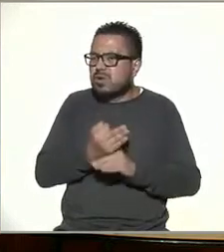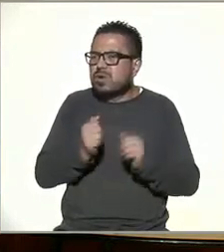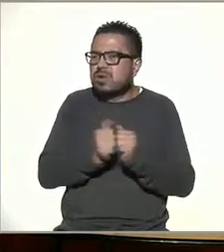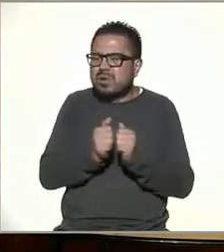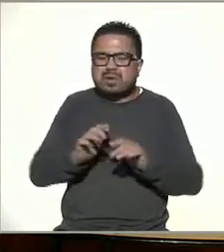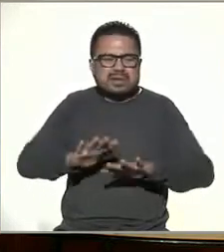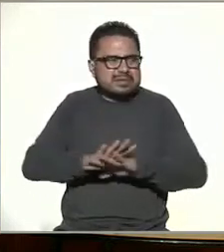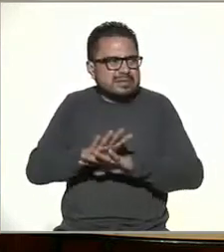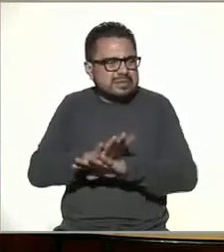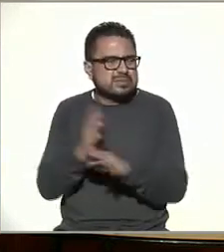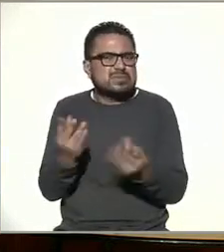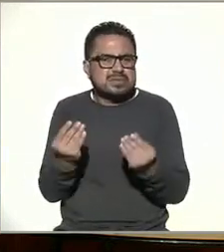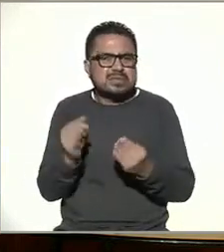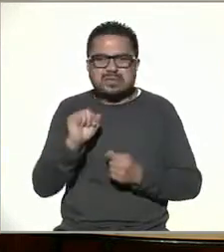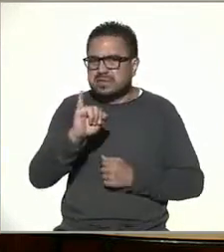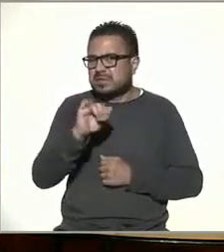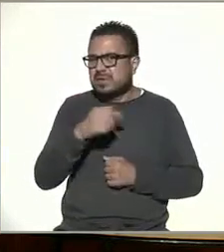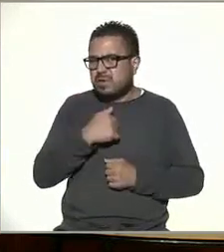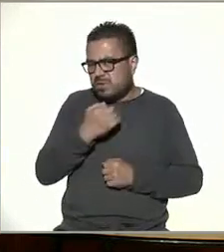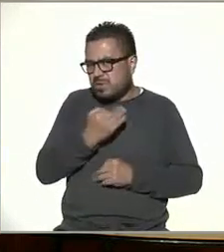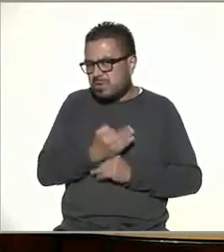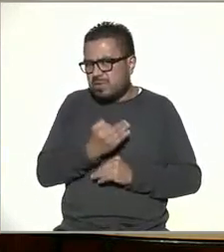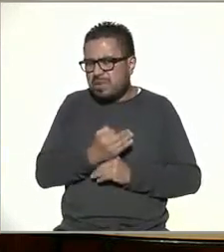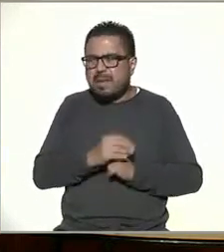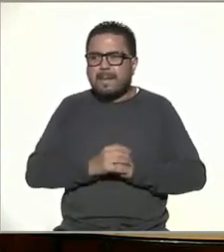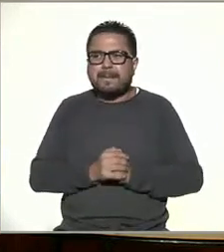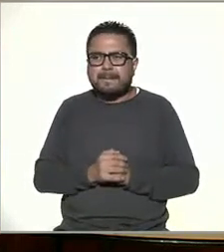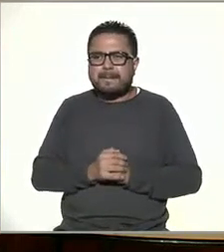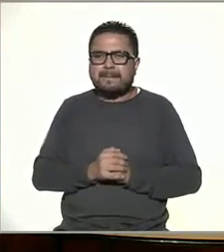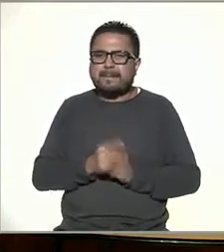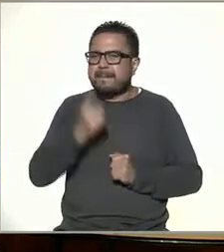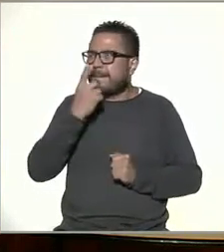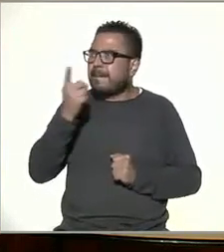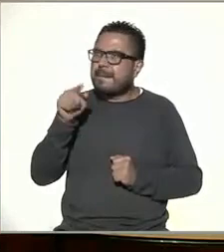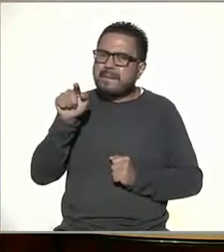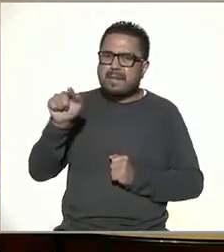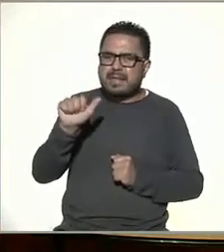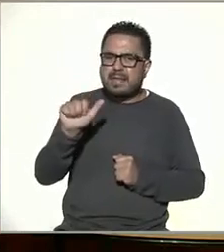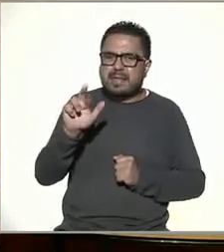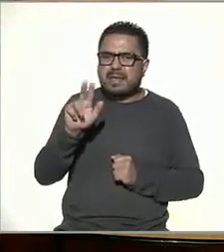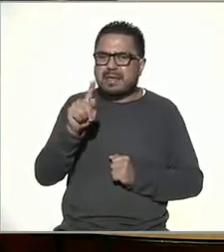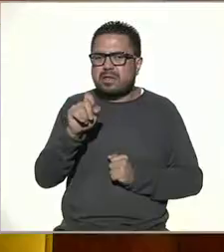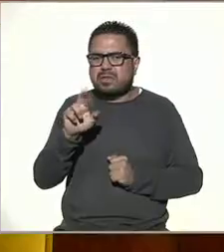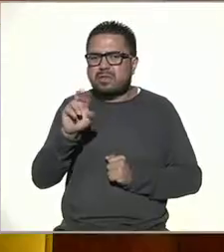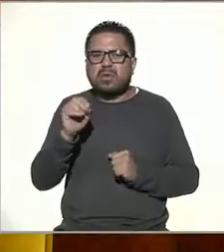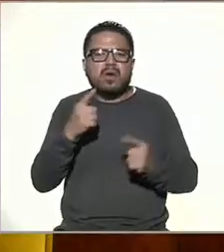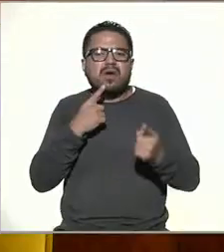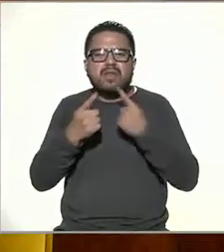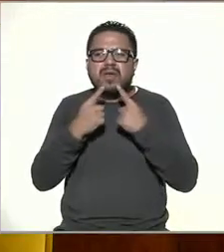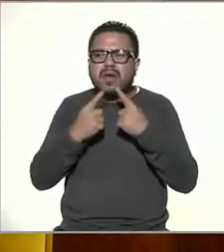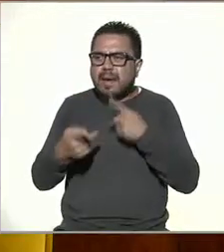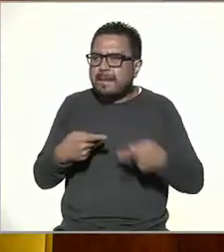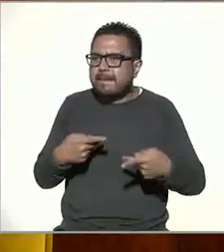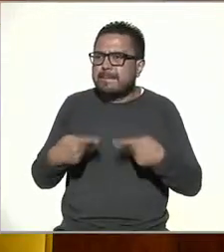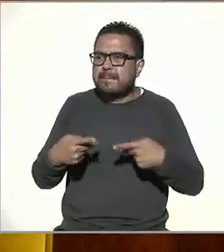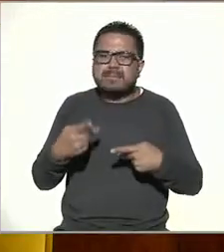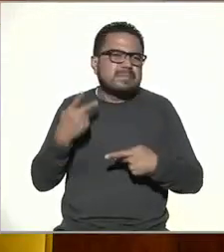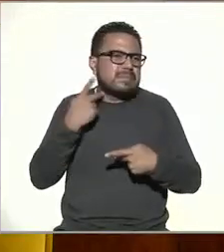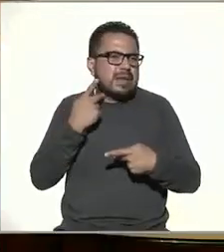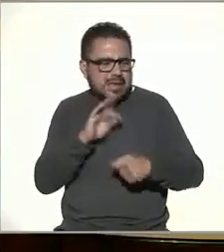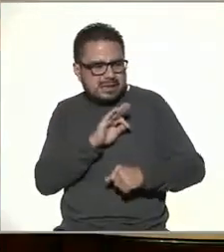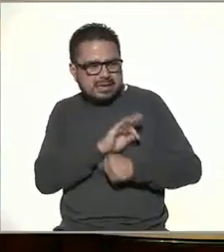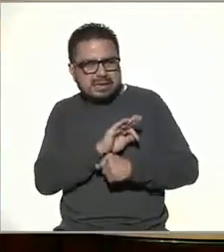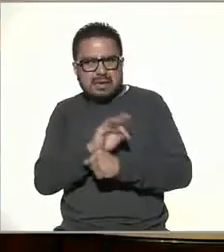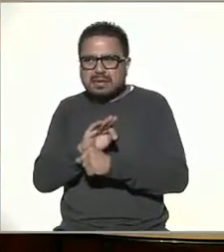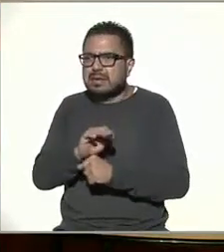vueltas por supuesto no quiero dejar lo que mencionó Arturo sobre diálogo preparar a nuestros legisladores es